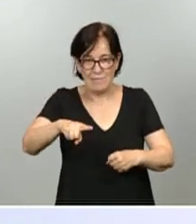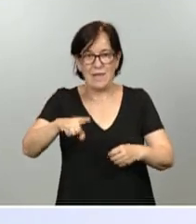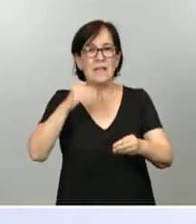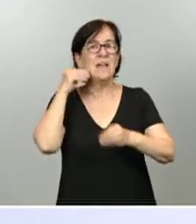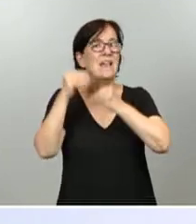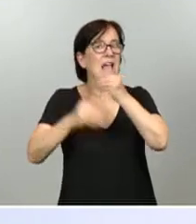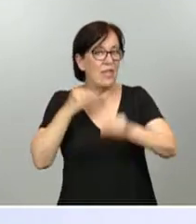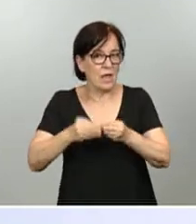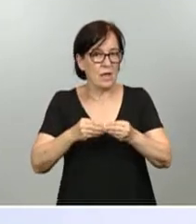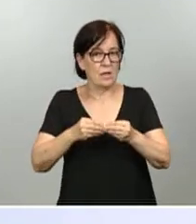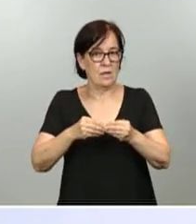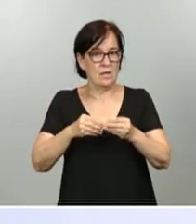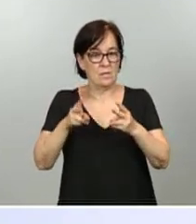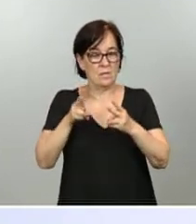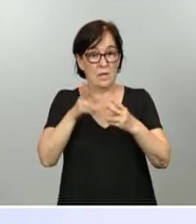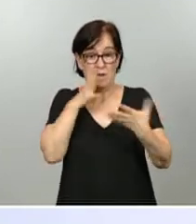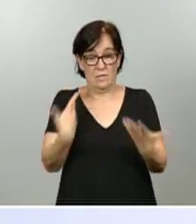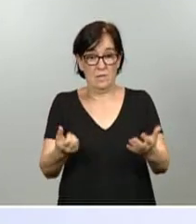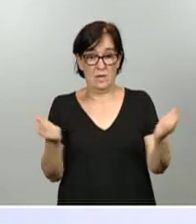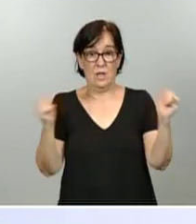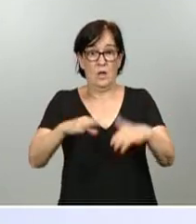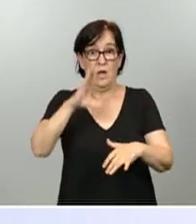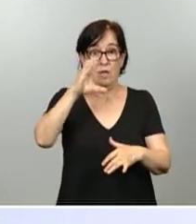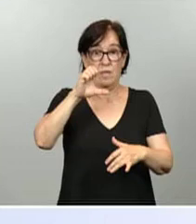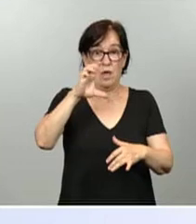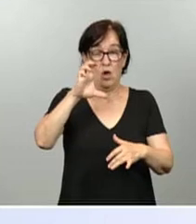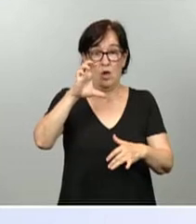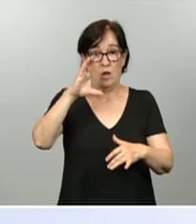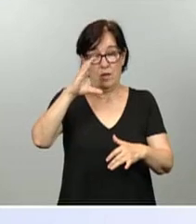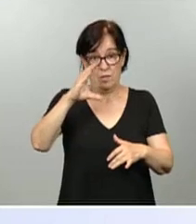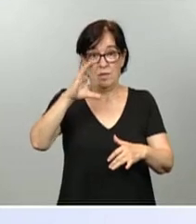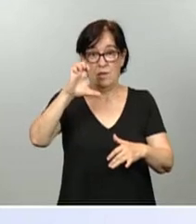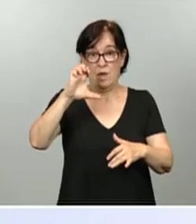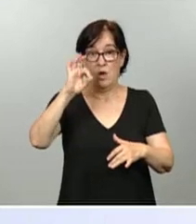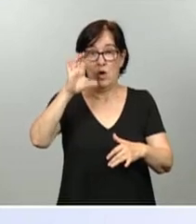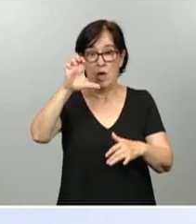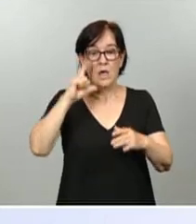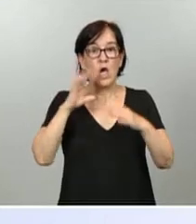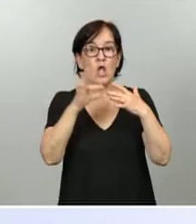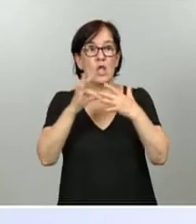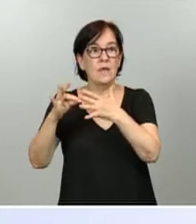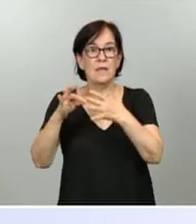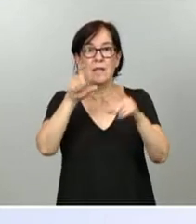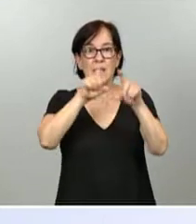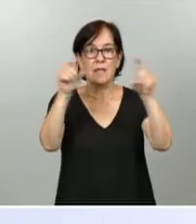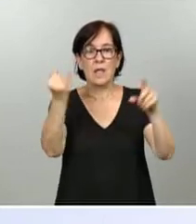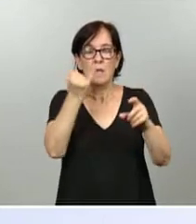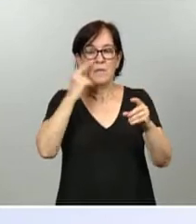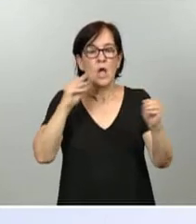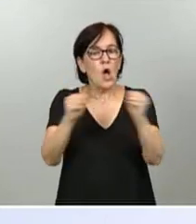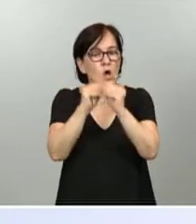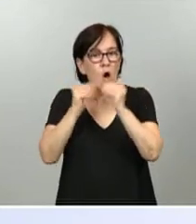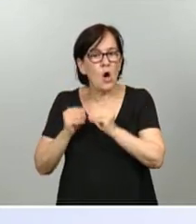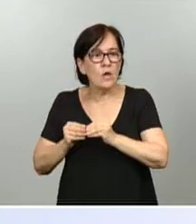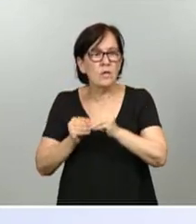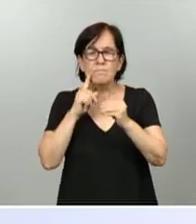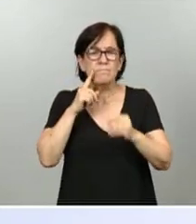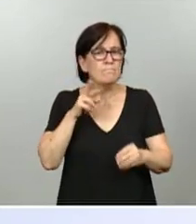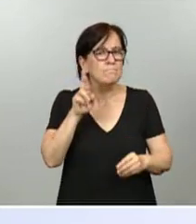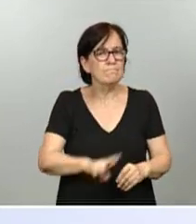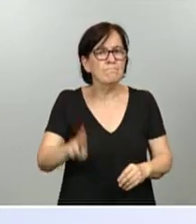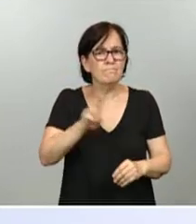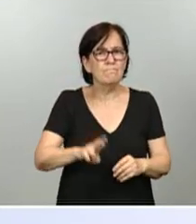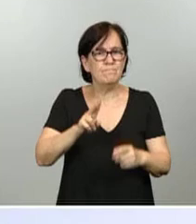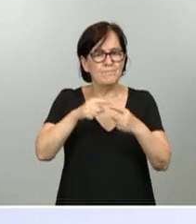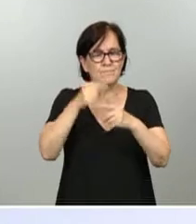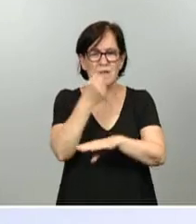En la reciente cumbre de COE, los líderes empresariales coincidieron consistentemente en estos pilares y